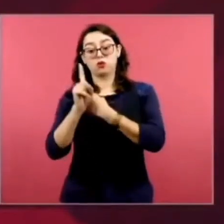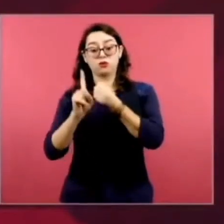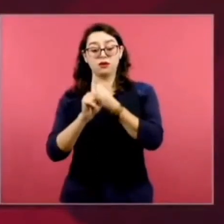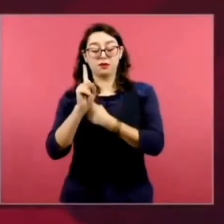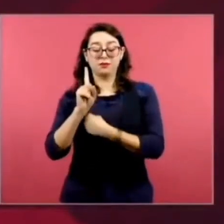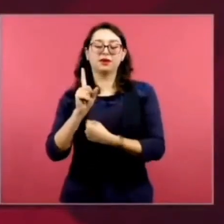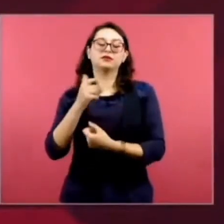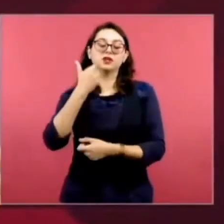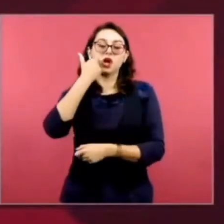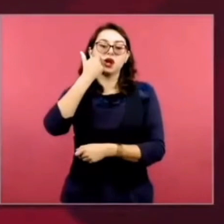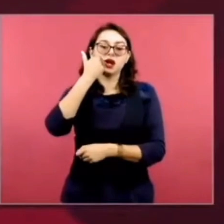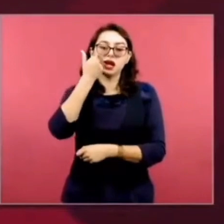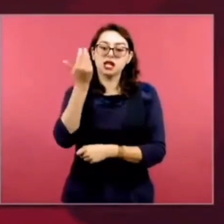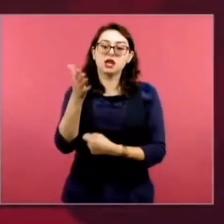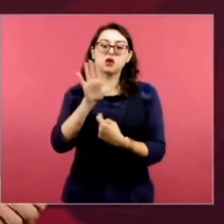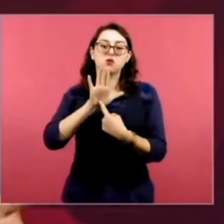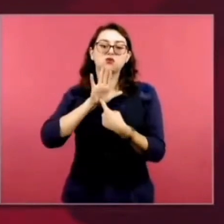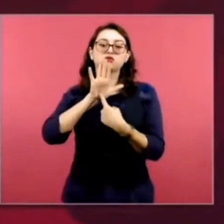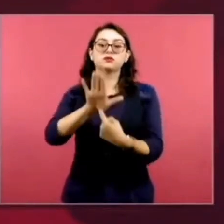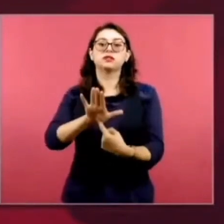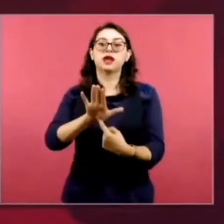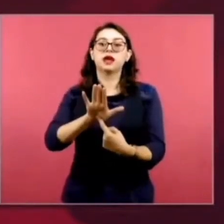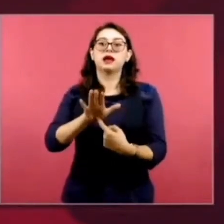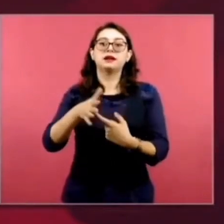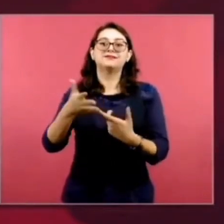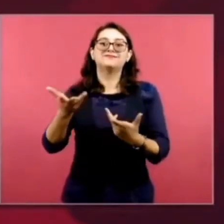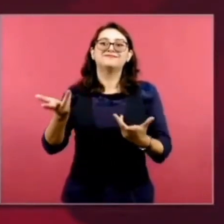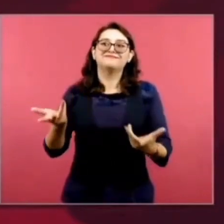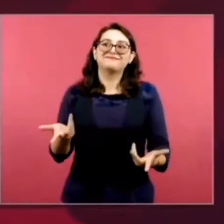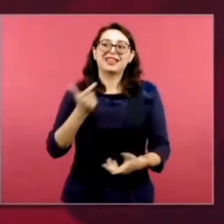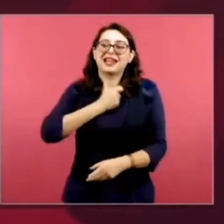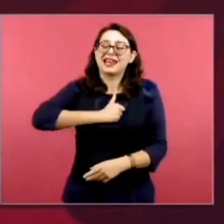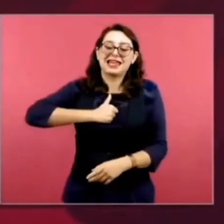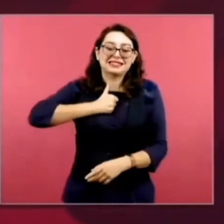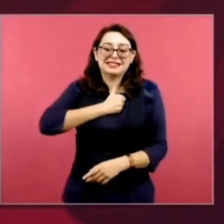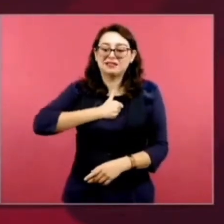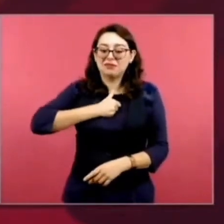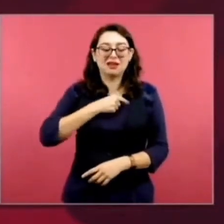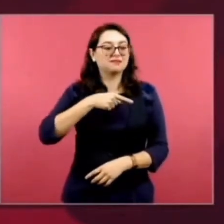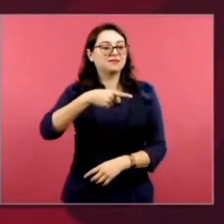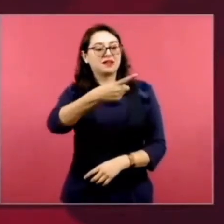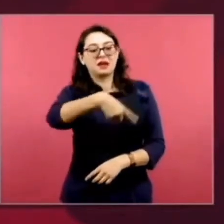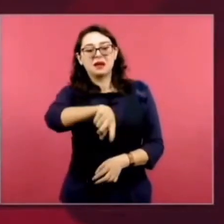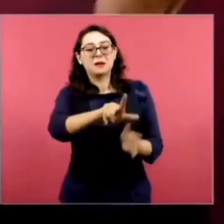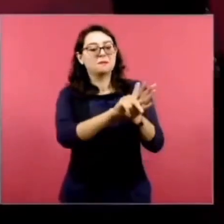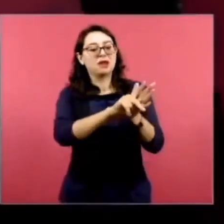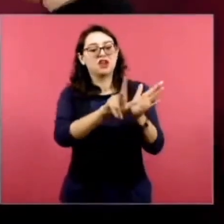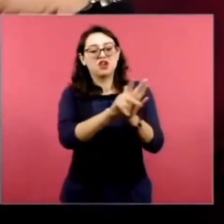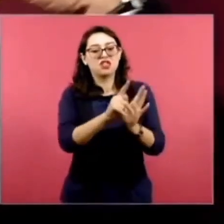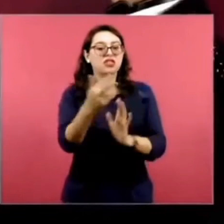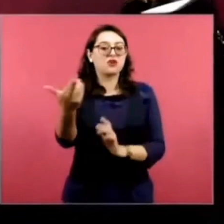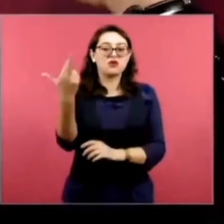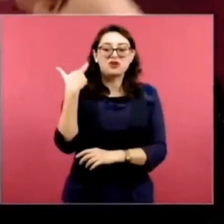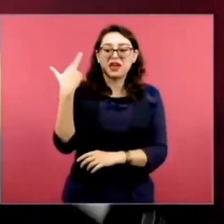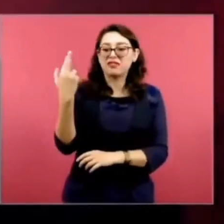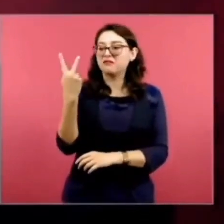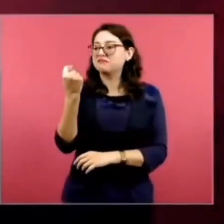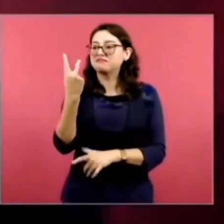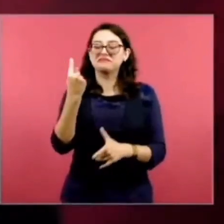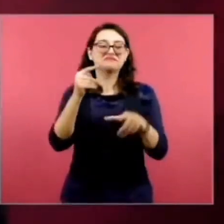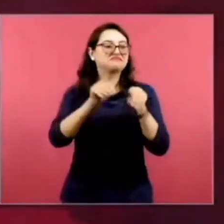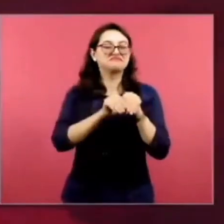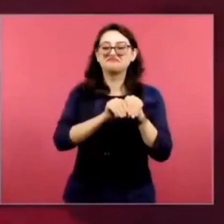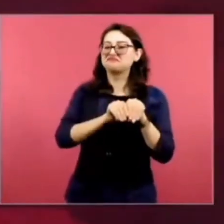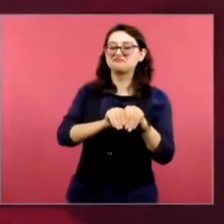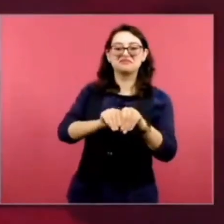no las van a leer en los periódicos, ni las van a escuchar por radio, ni mucho menos van a